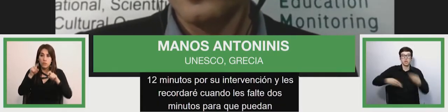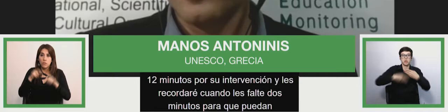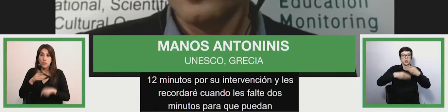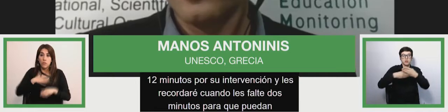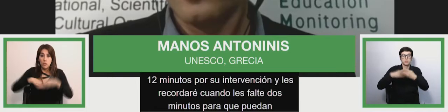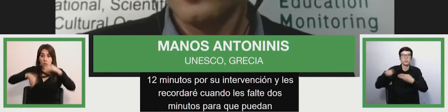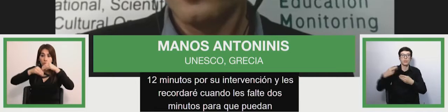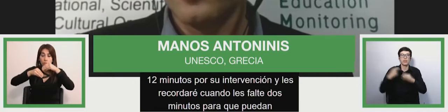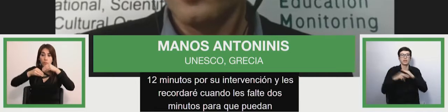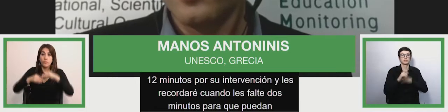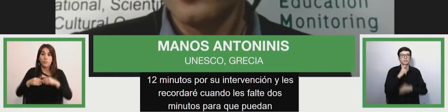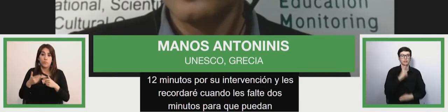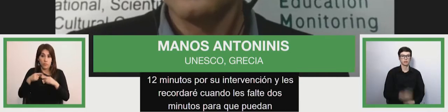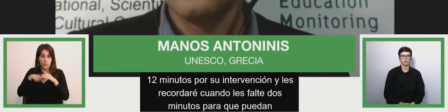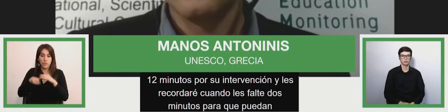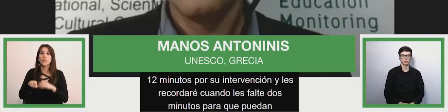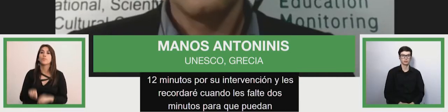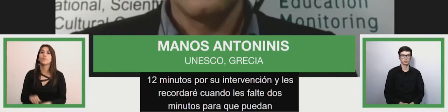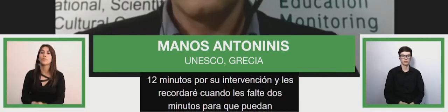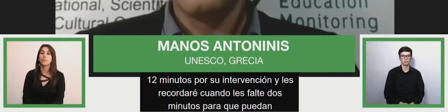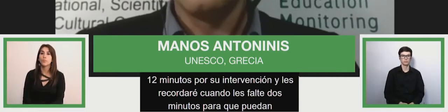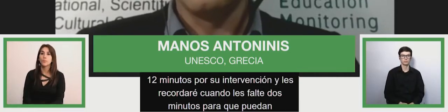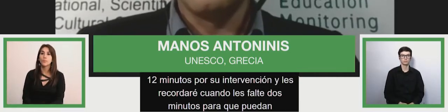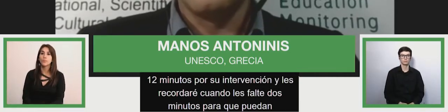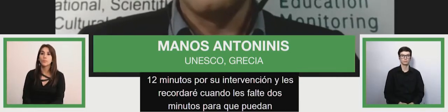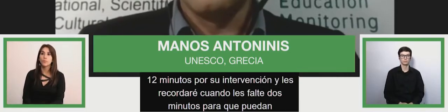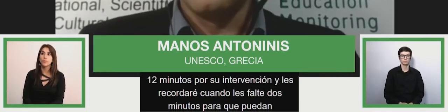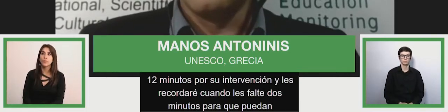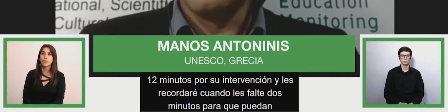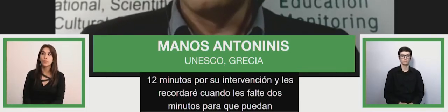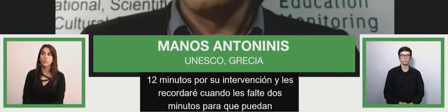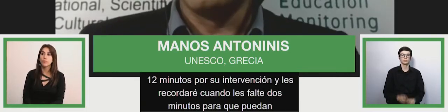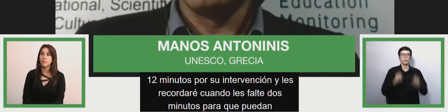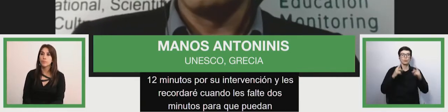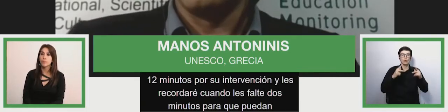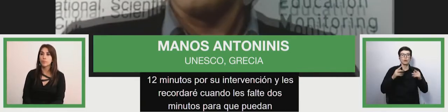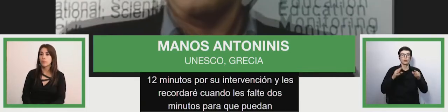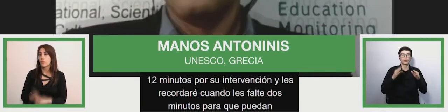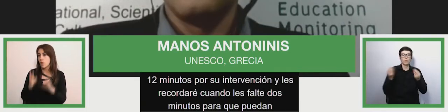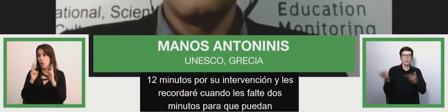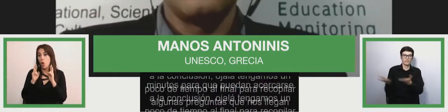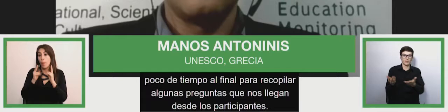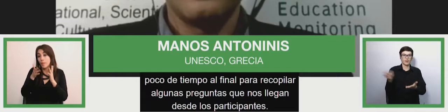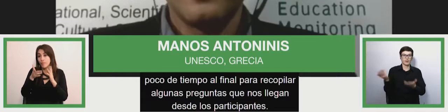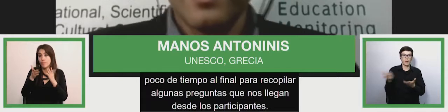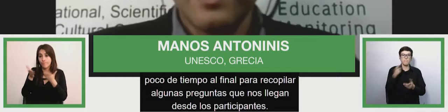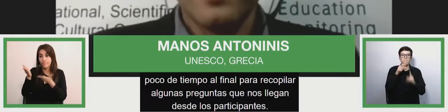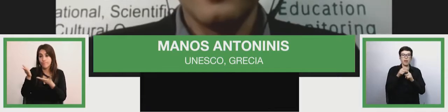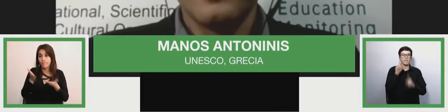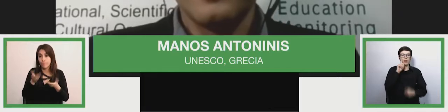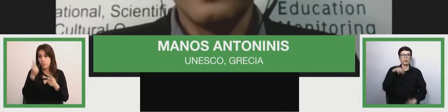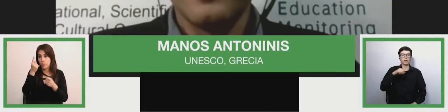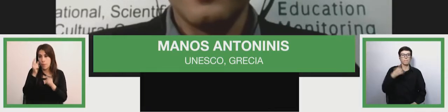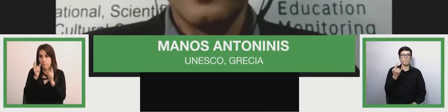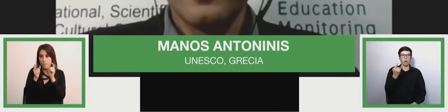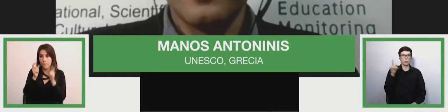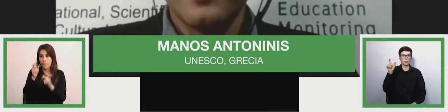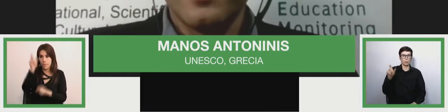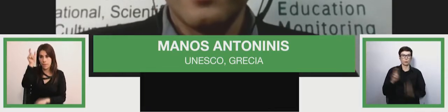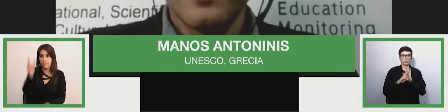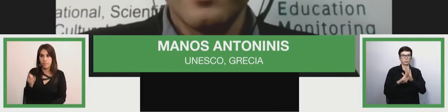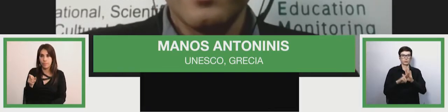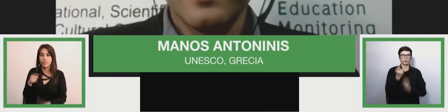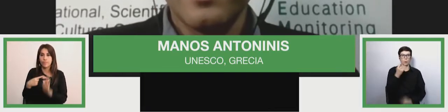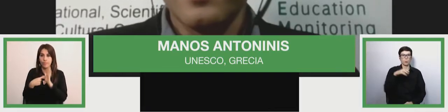los ponentes, desde los participantes. Pues muy bien, le dejo entonces la palabra a Manos Antoninis, representante de UNESCO.